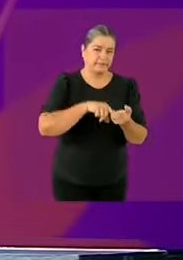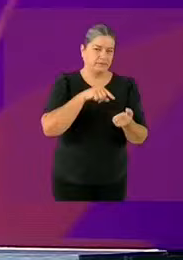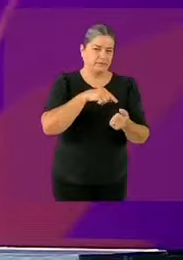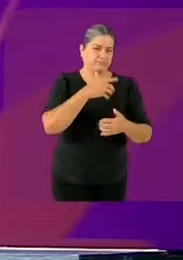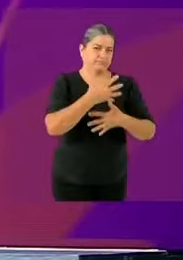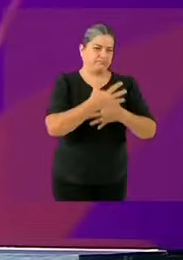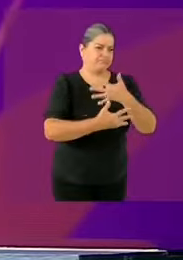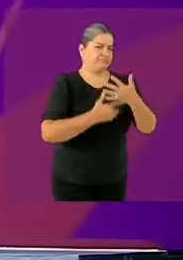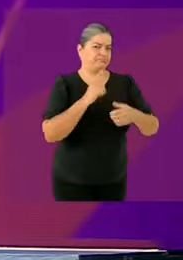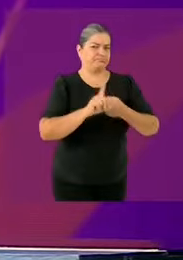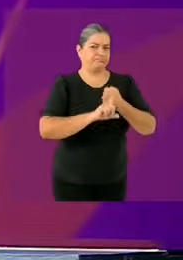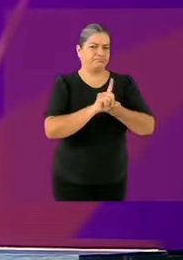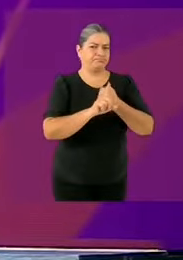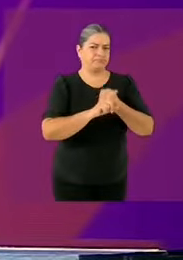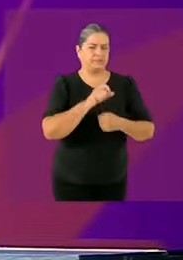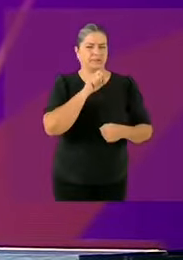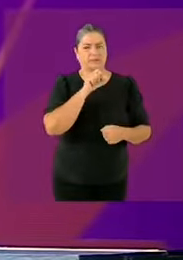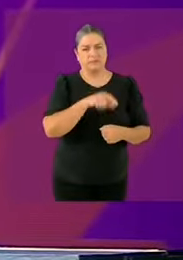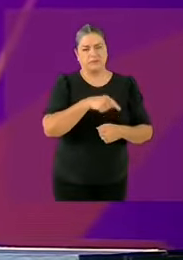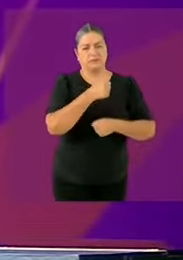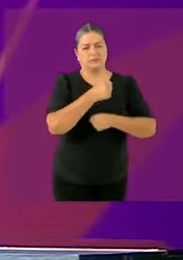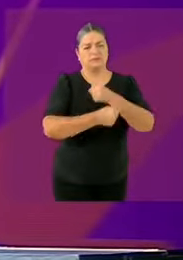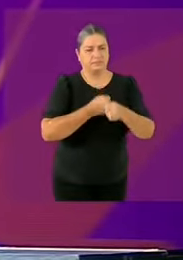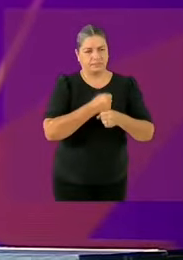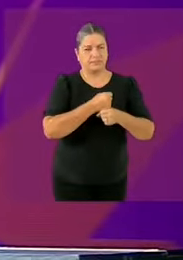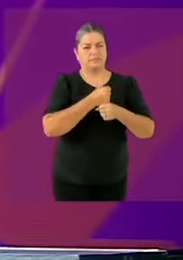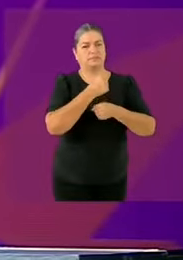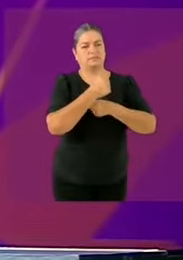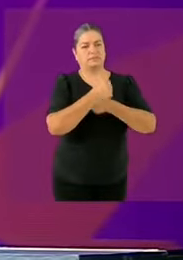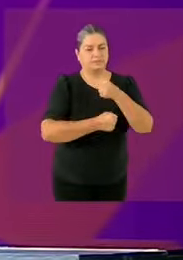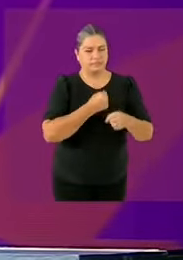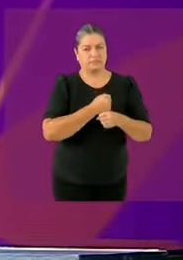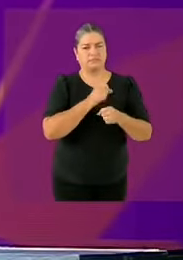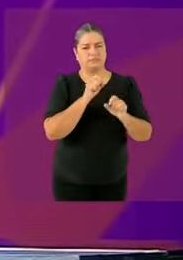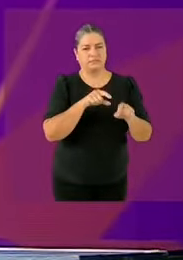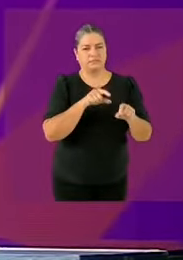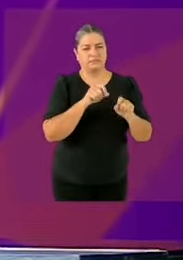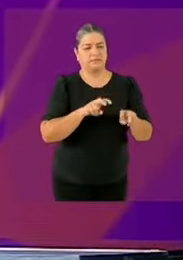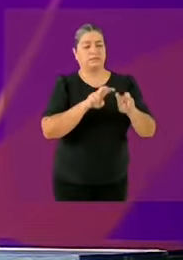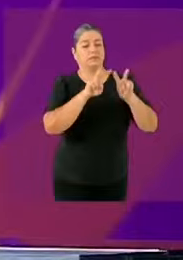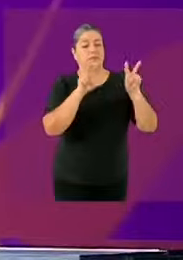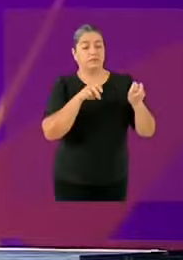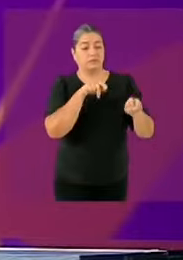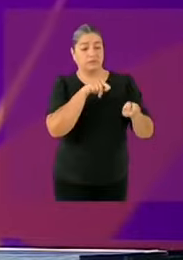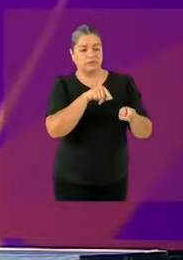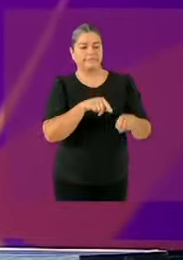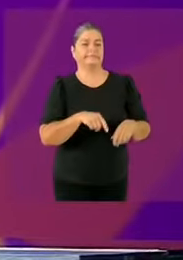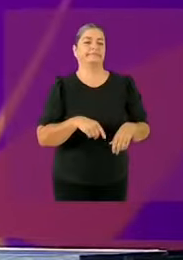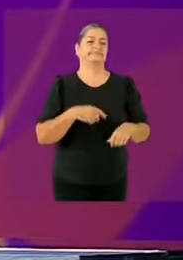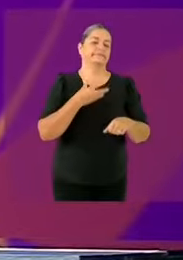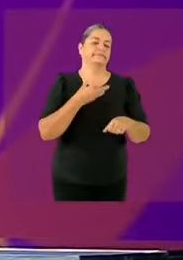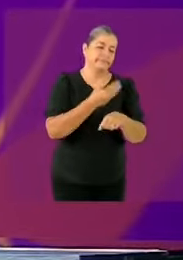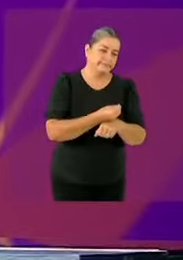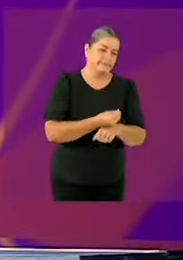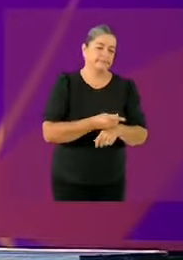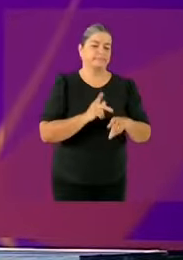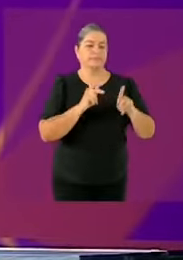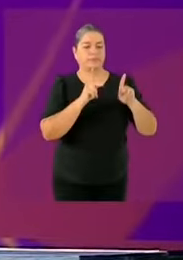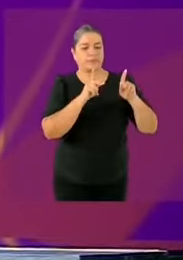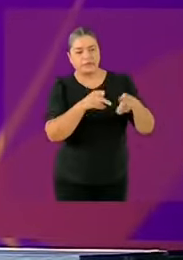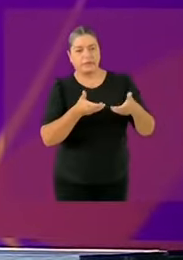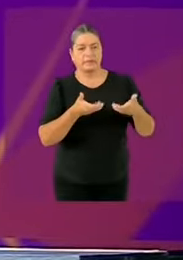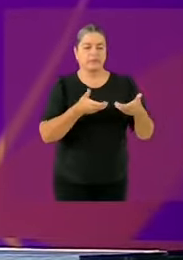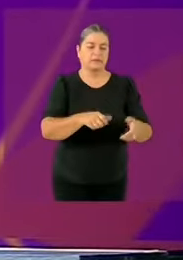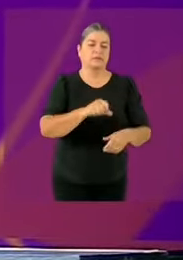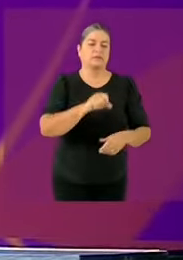de los grandes escándalos? ¿Qué en el tema de las obras? ¿Qué en el tema de los trámites para que no los ciudadanos sean despojados cada